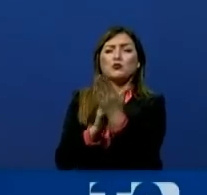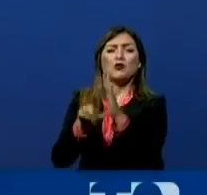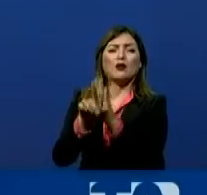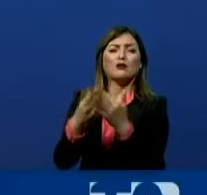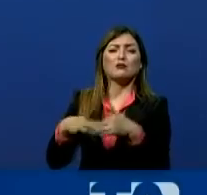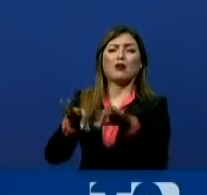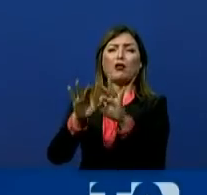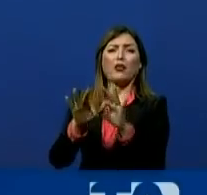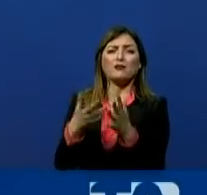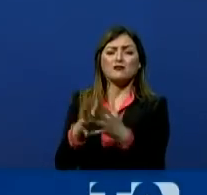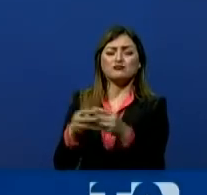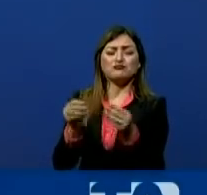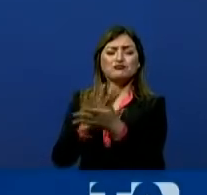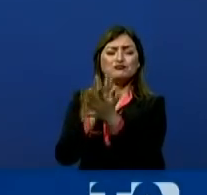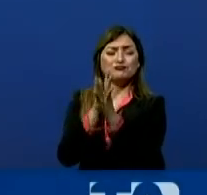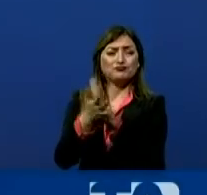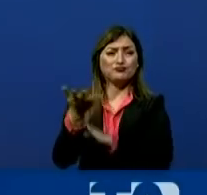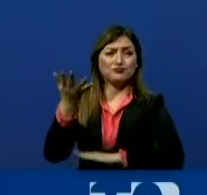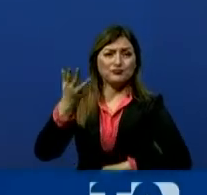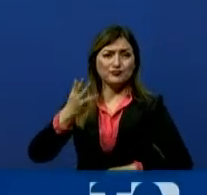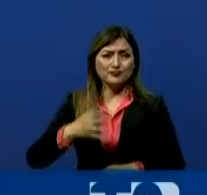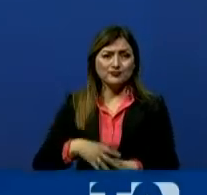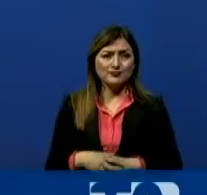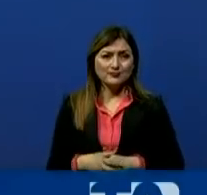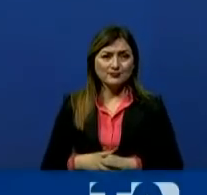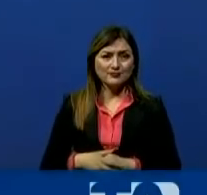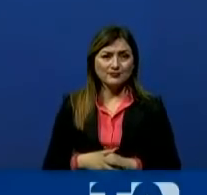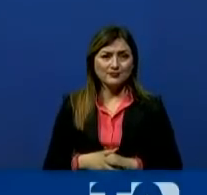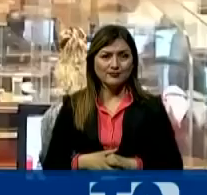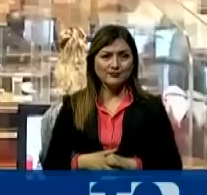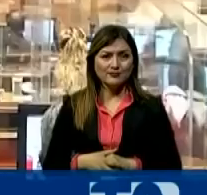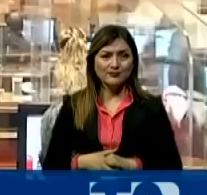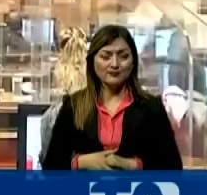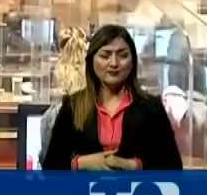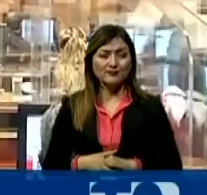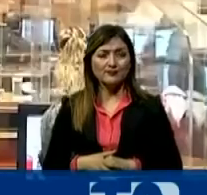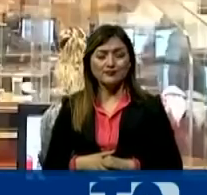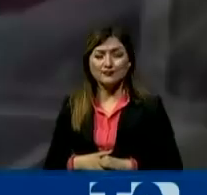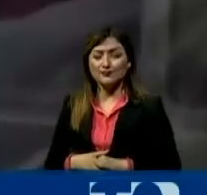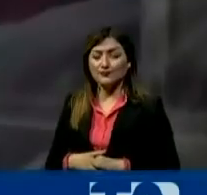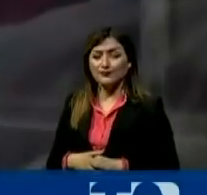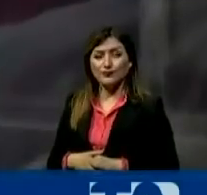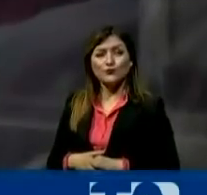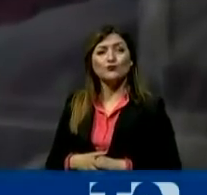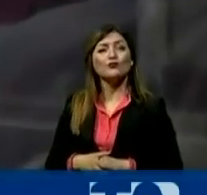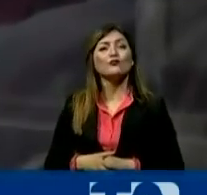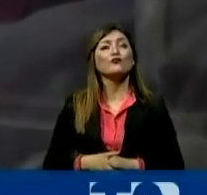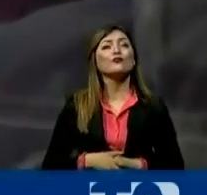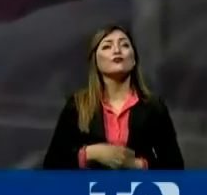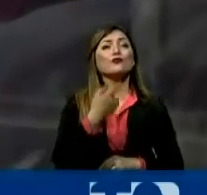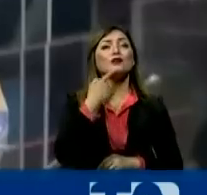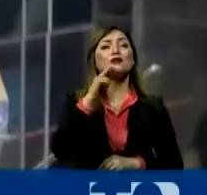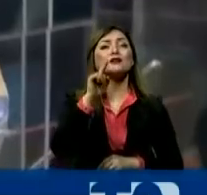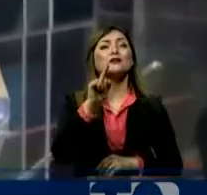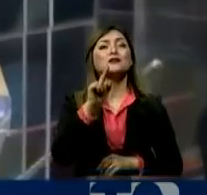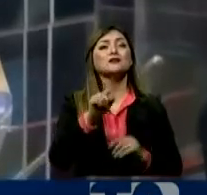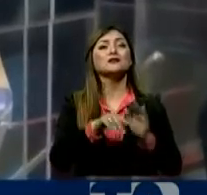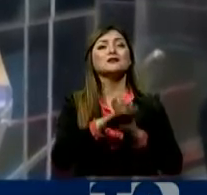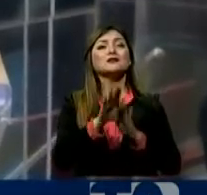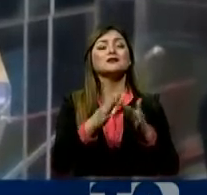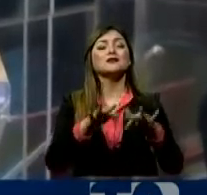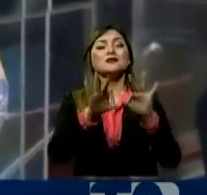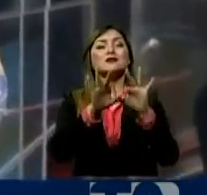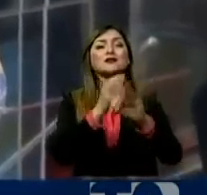de leyes importantes para nuestro país. Usted ha señalado aquí que parte importante de su ofrecimiento al llegar a la